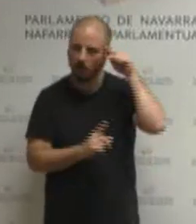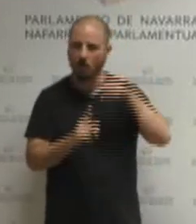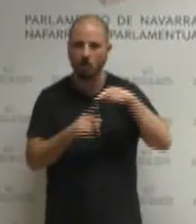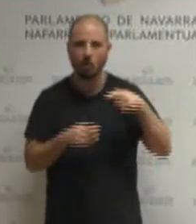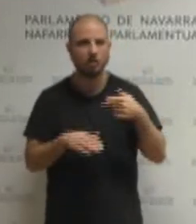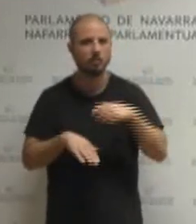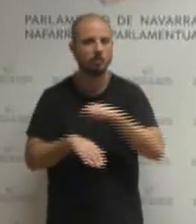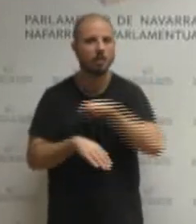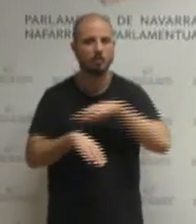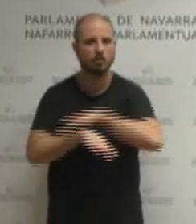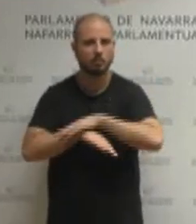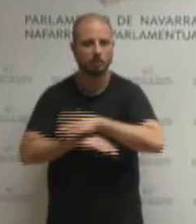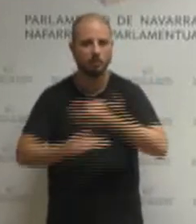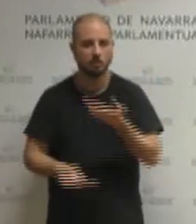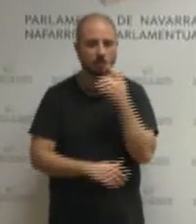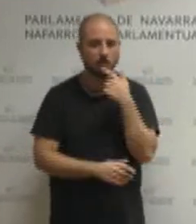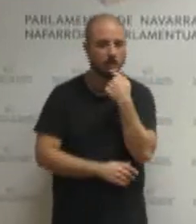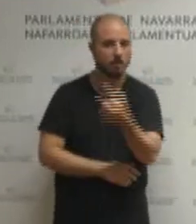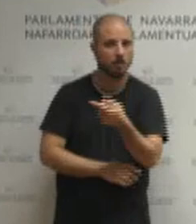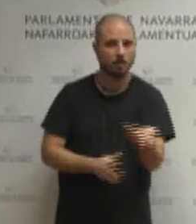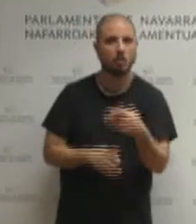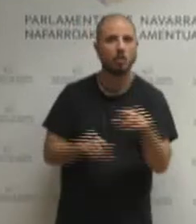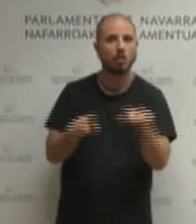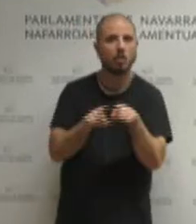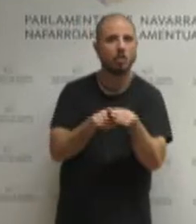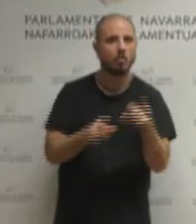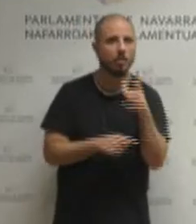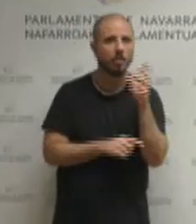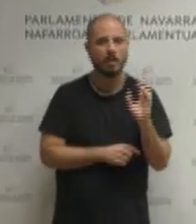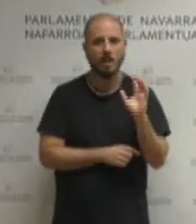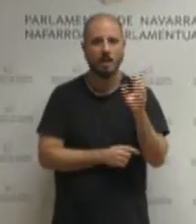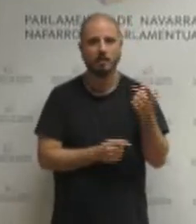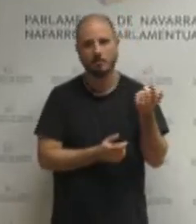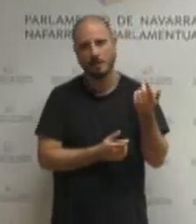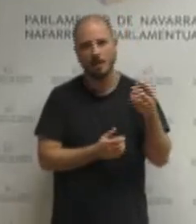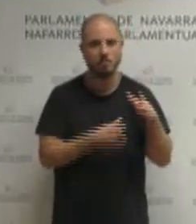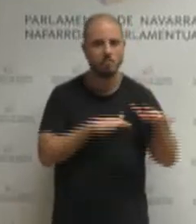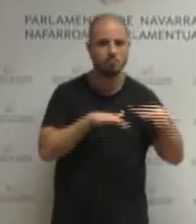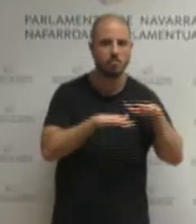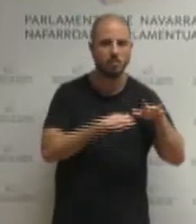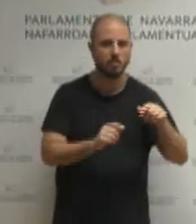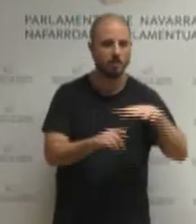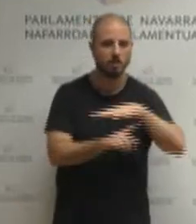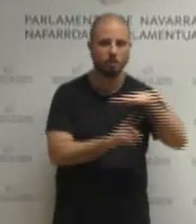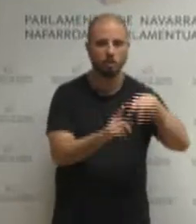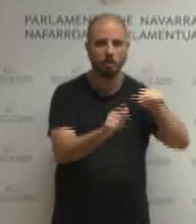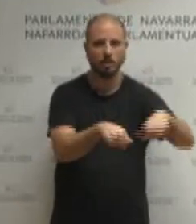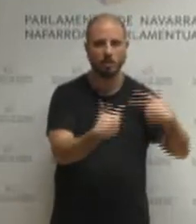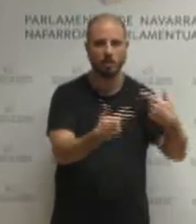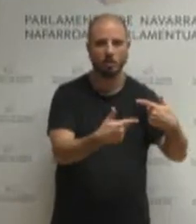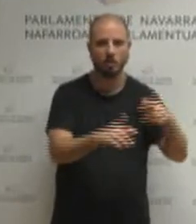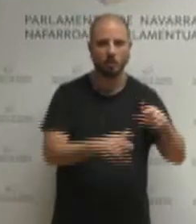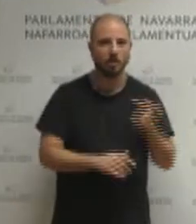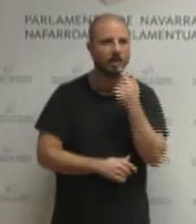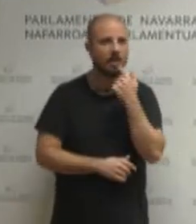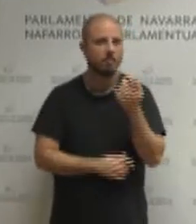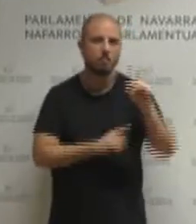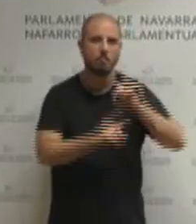behar zaie eta eta bada garaia esparru jurridiko berriak eratzeko lorafnak berrogei urte bete ditu